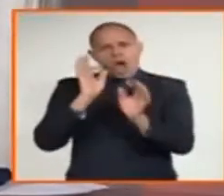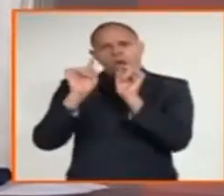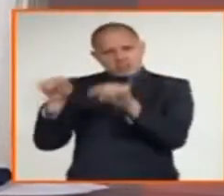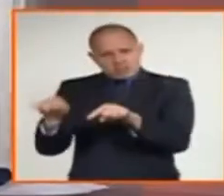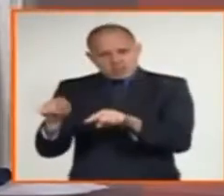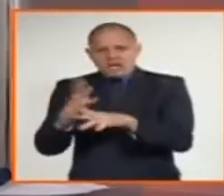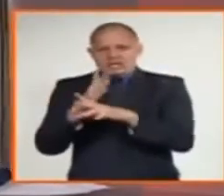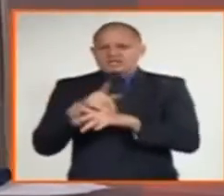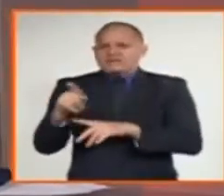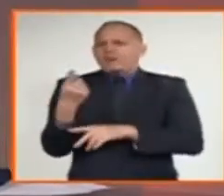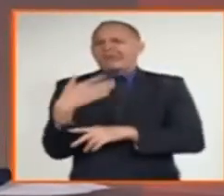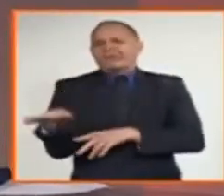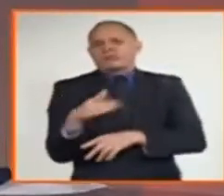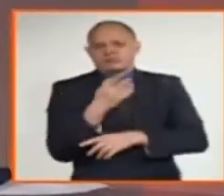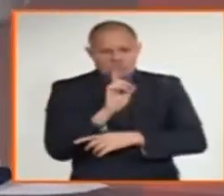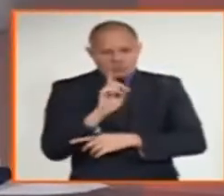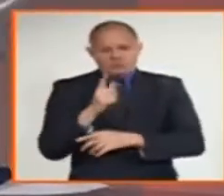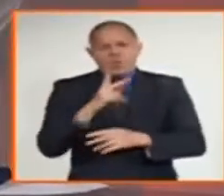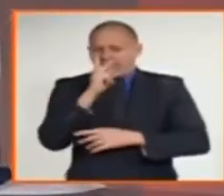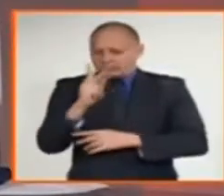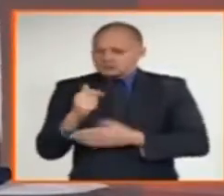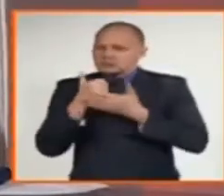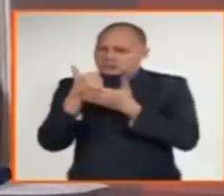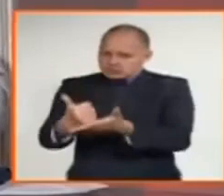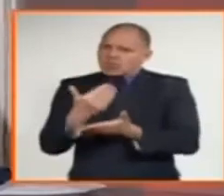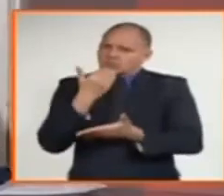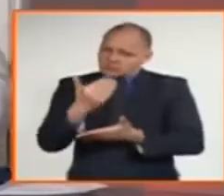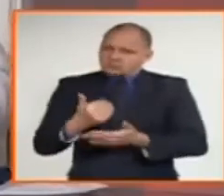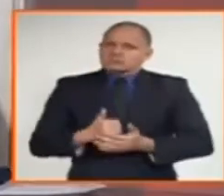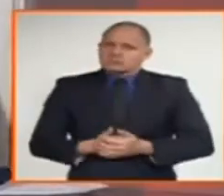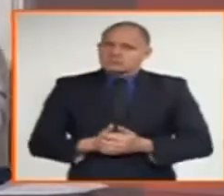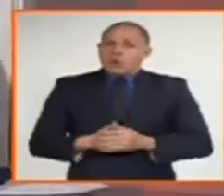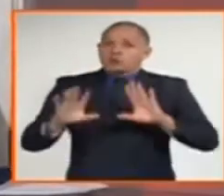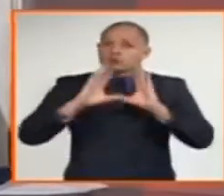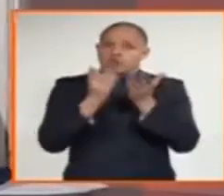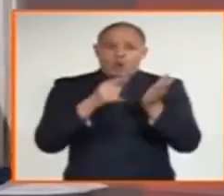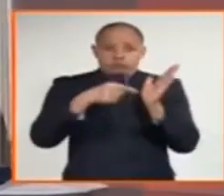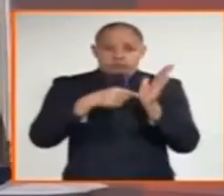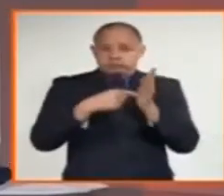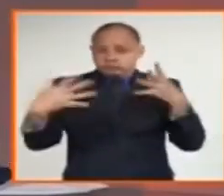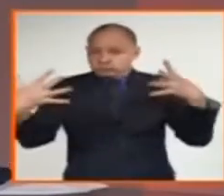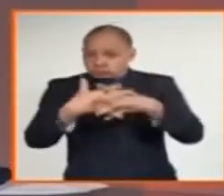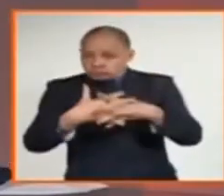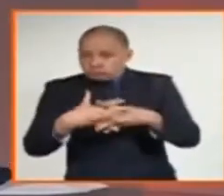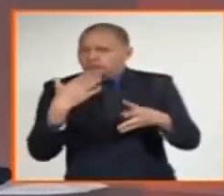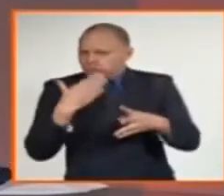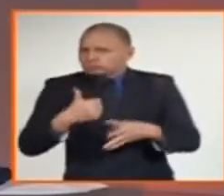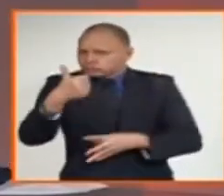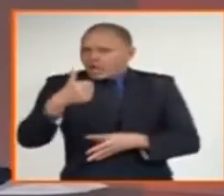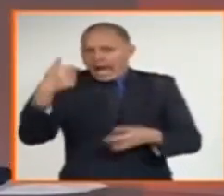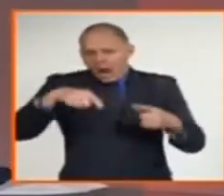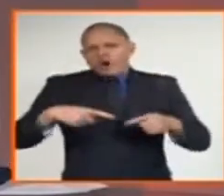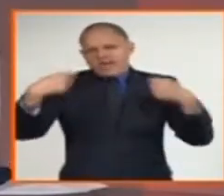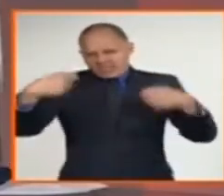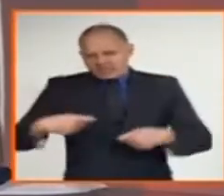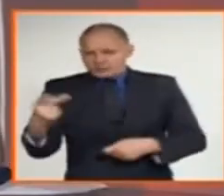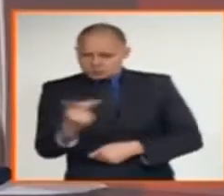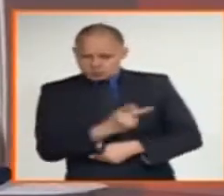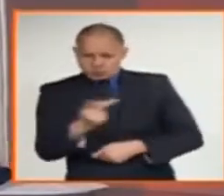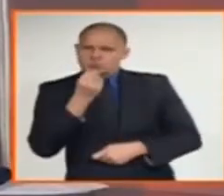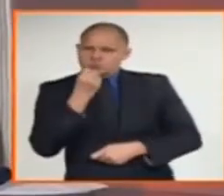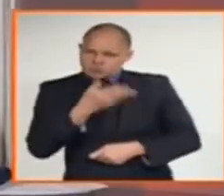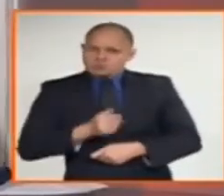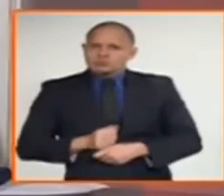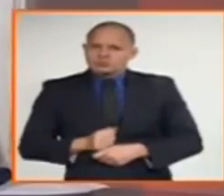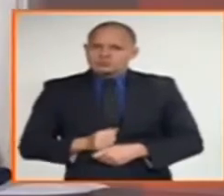de abandono, de menoscabo y demás, con toda la regulación que esa relación particular tiene que tener de cara al